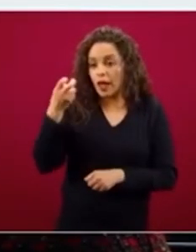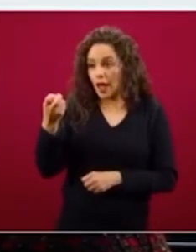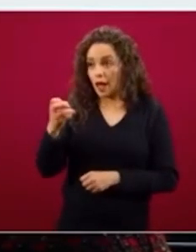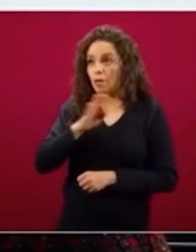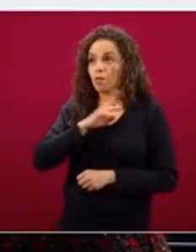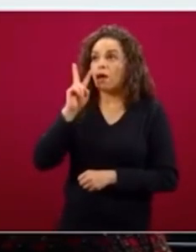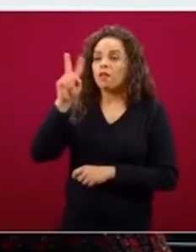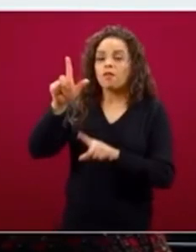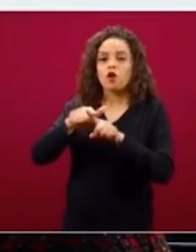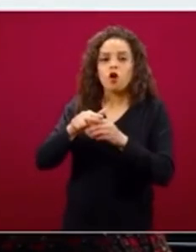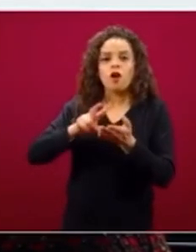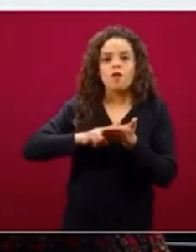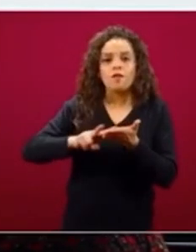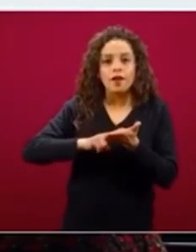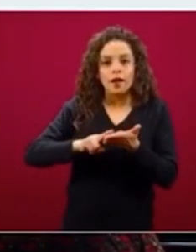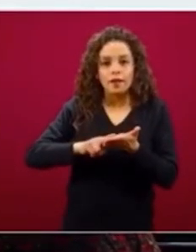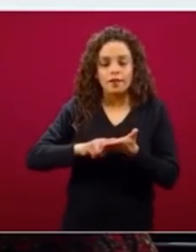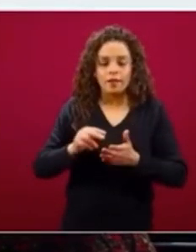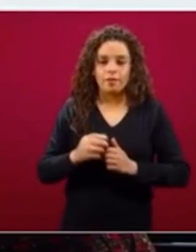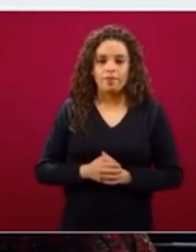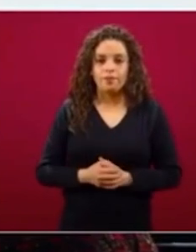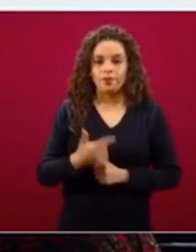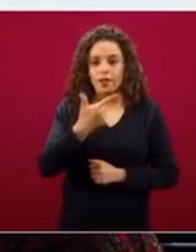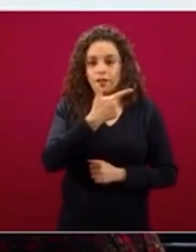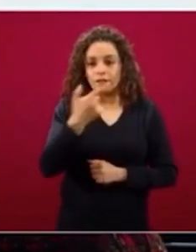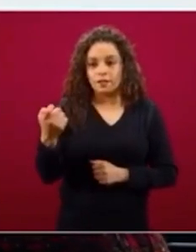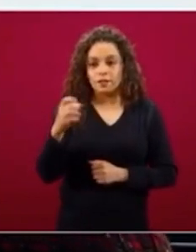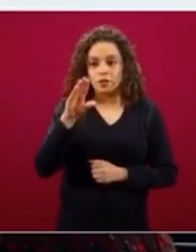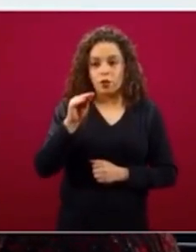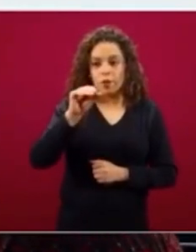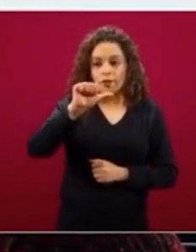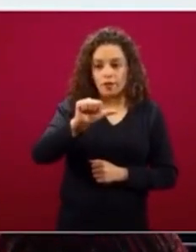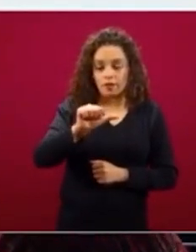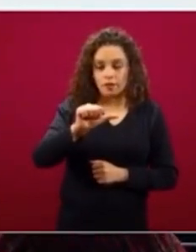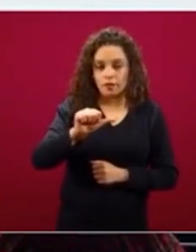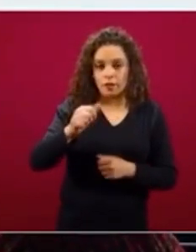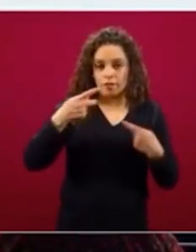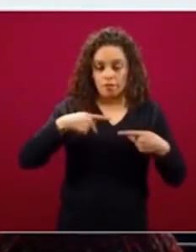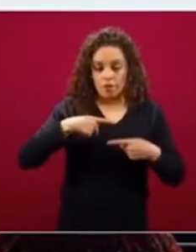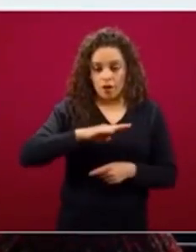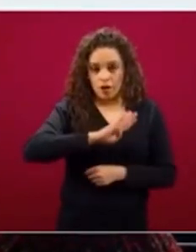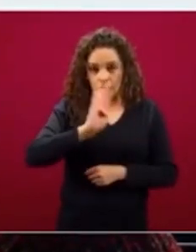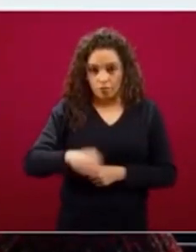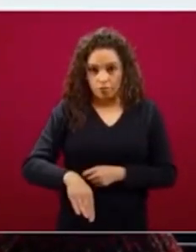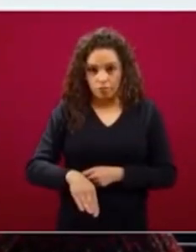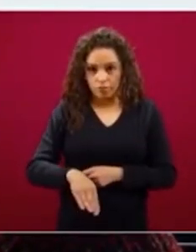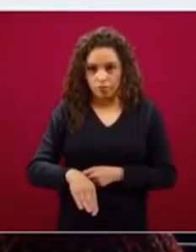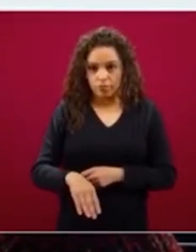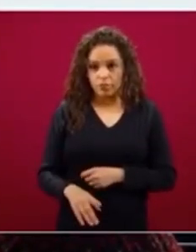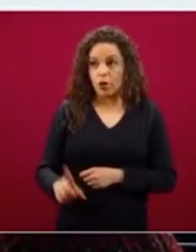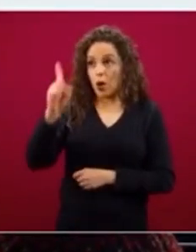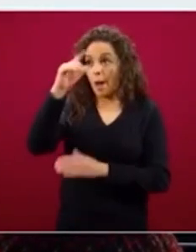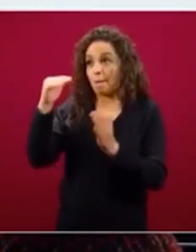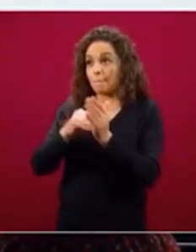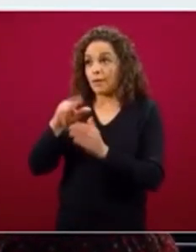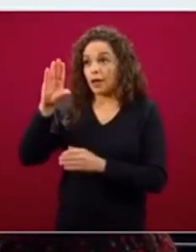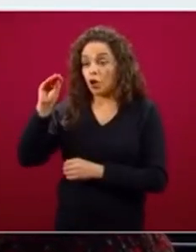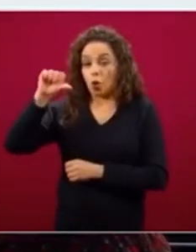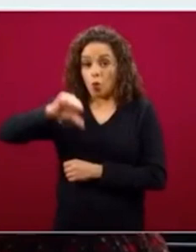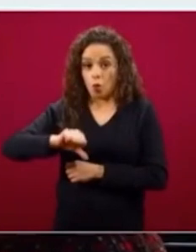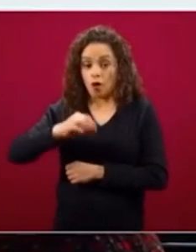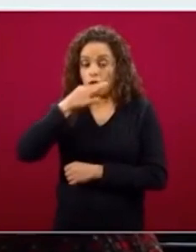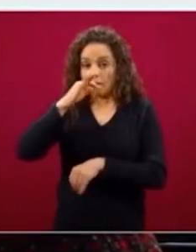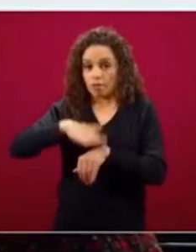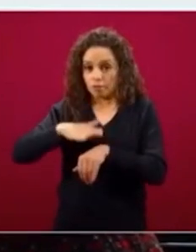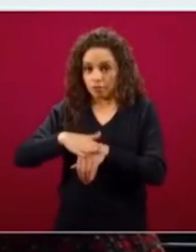verde, el color institucional del IMSS, las 796 muertes de las mil 90 que estamos informando